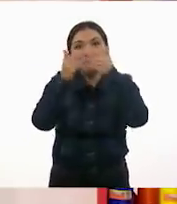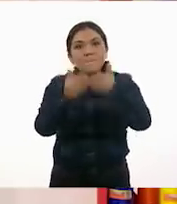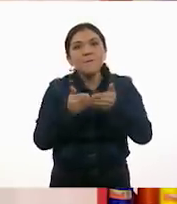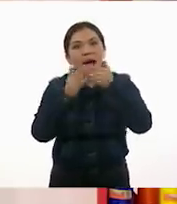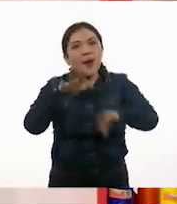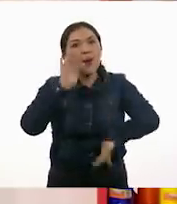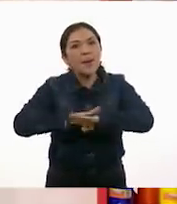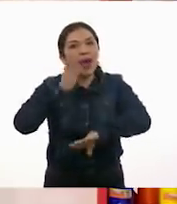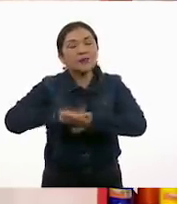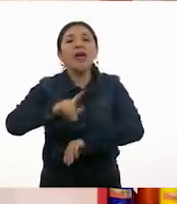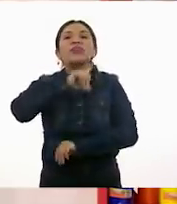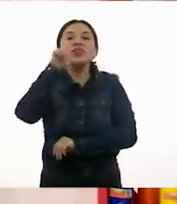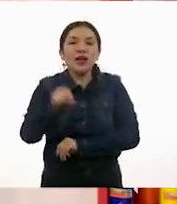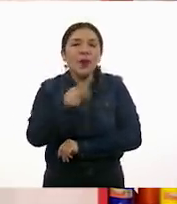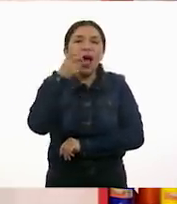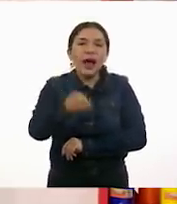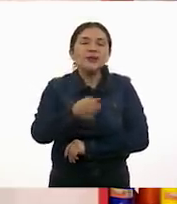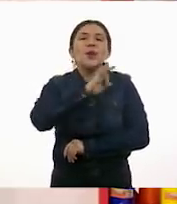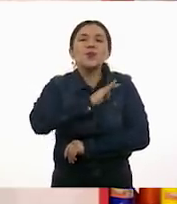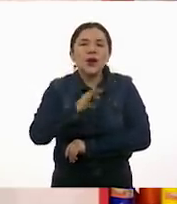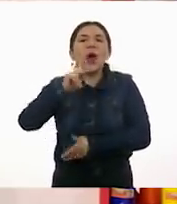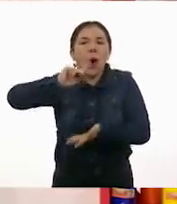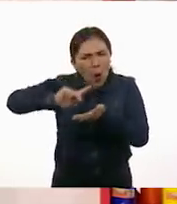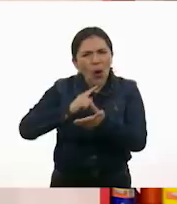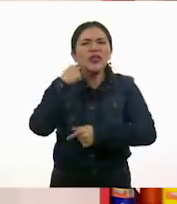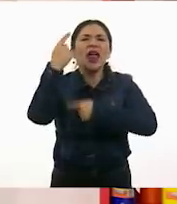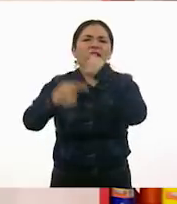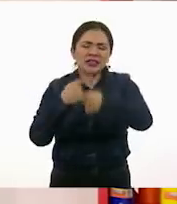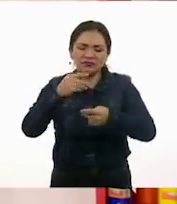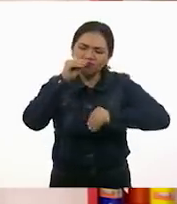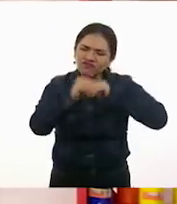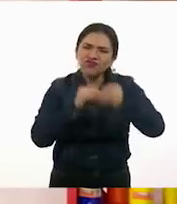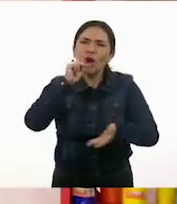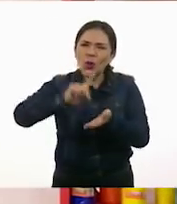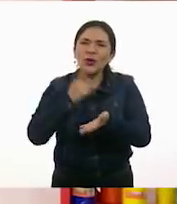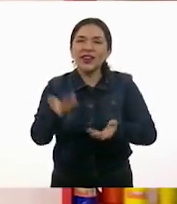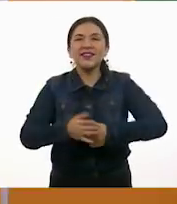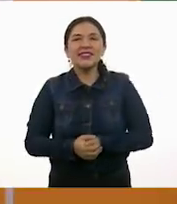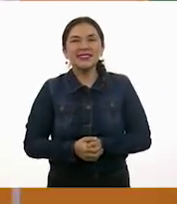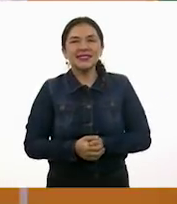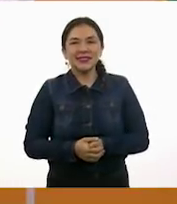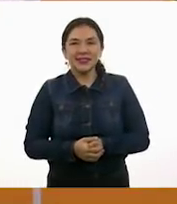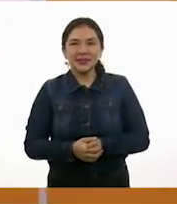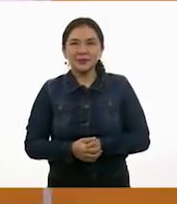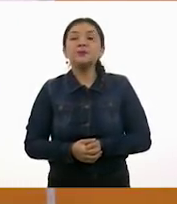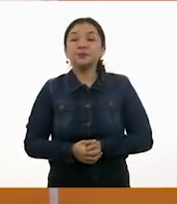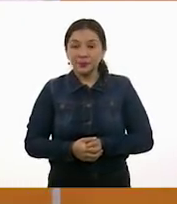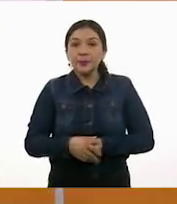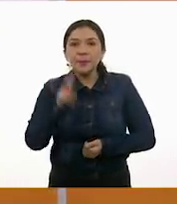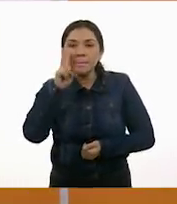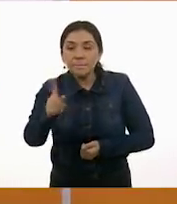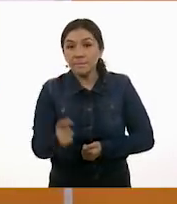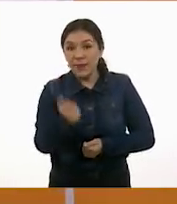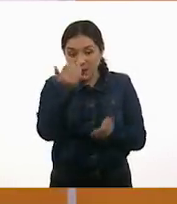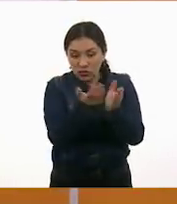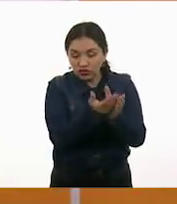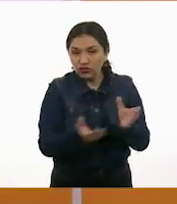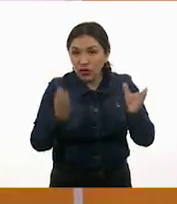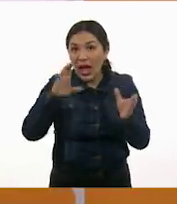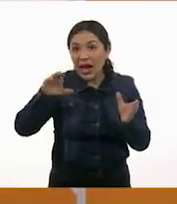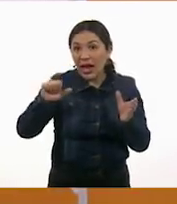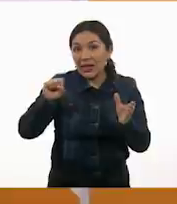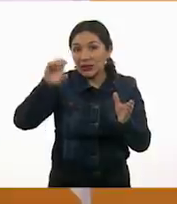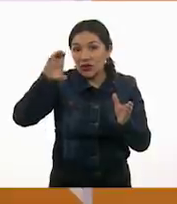así después los podrás volver a armar. A ver, entonces vamos a ver. Vamos a empezar por el casco del barco.